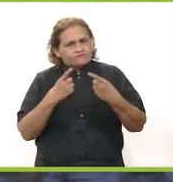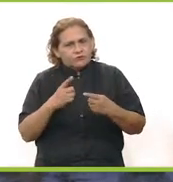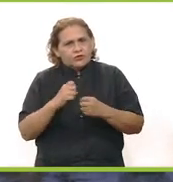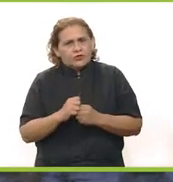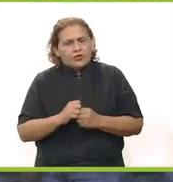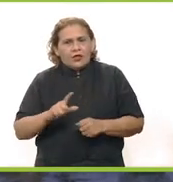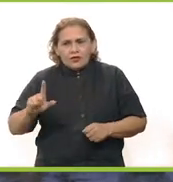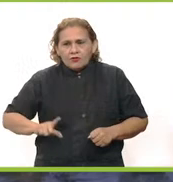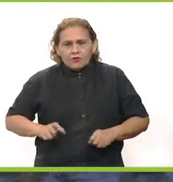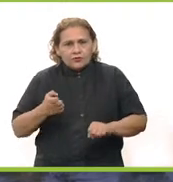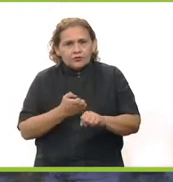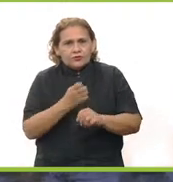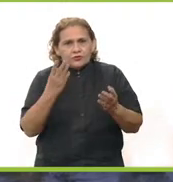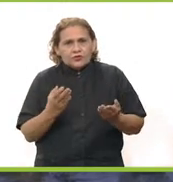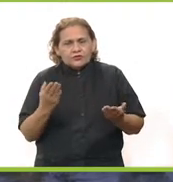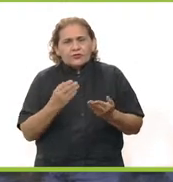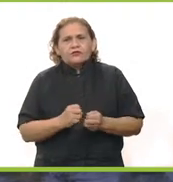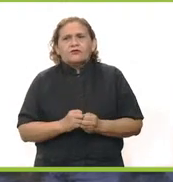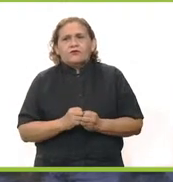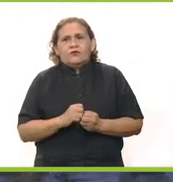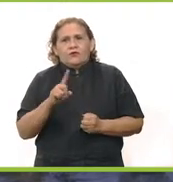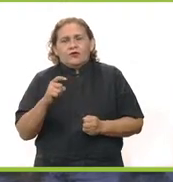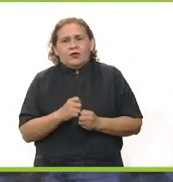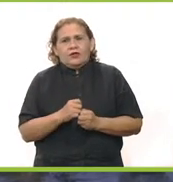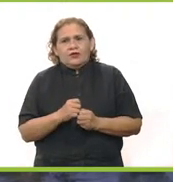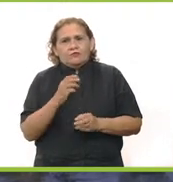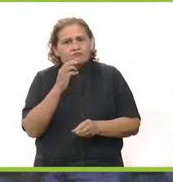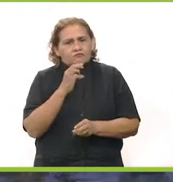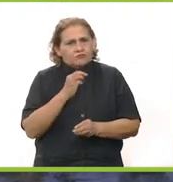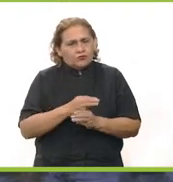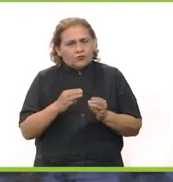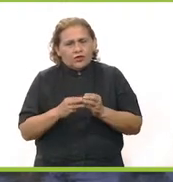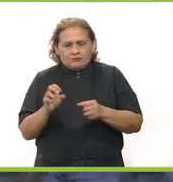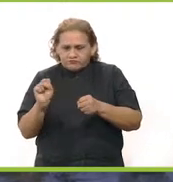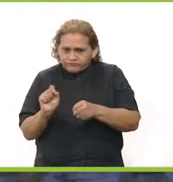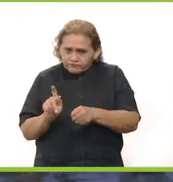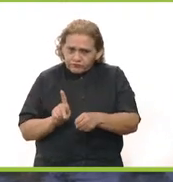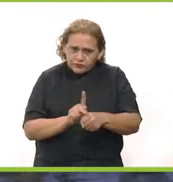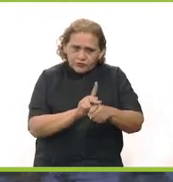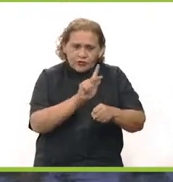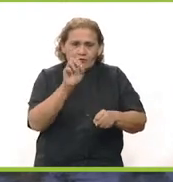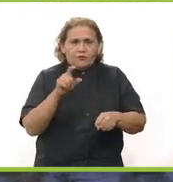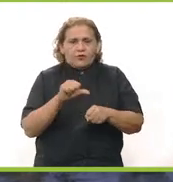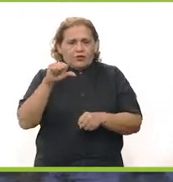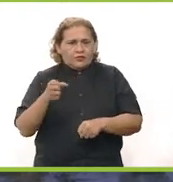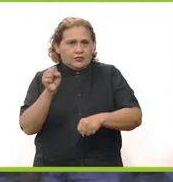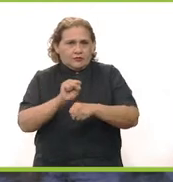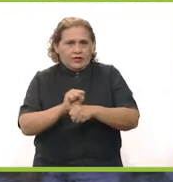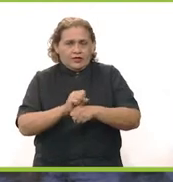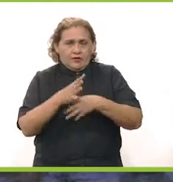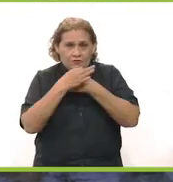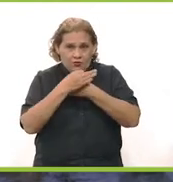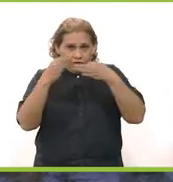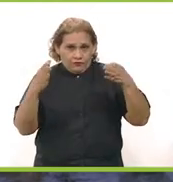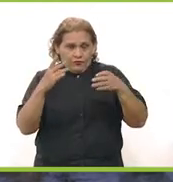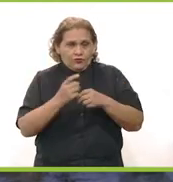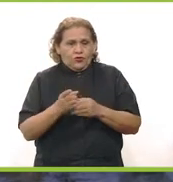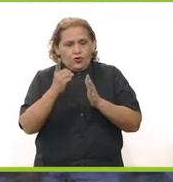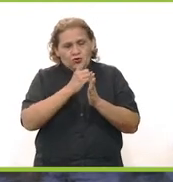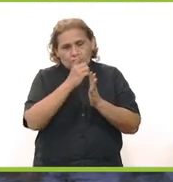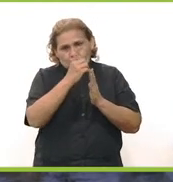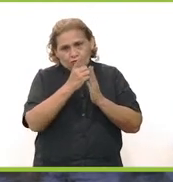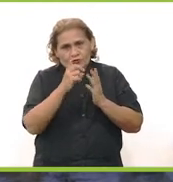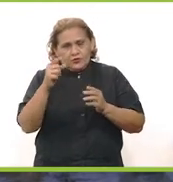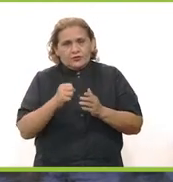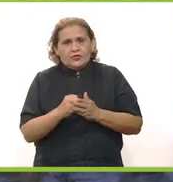ya está rindiendo frutos es la que el Gobierno del Estado está haciendo específicamente en materia de seguridad. Y es que esta semana dieron a conocer